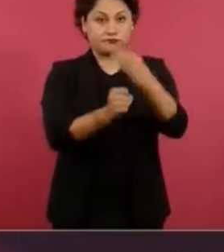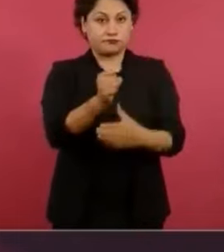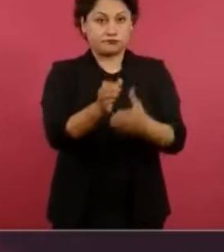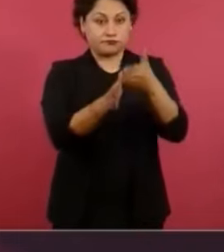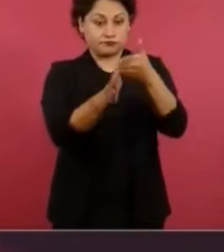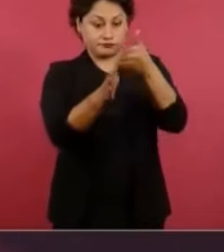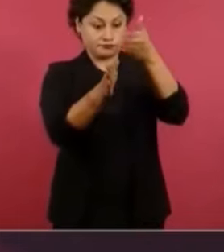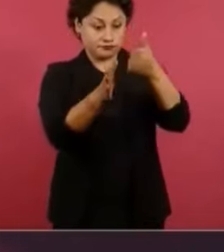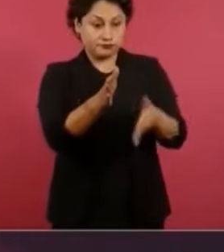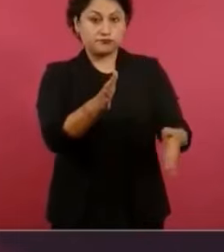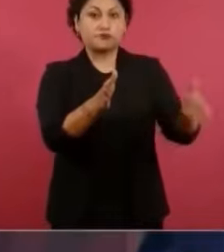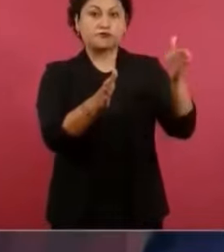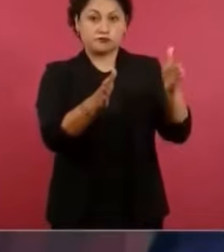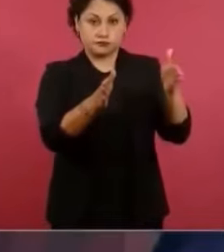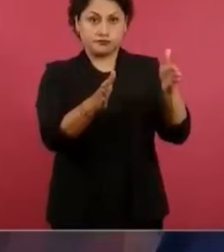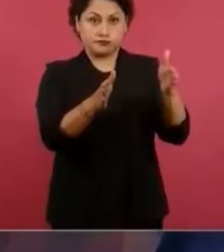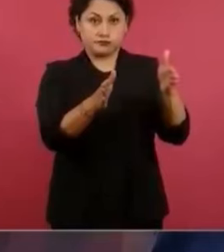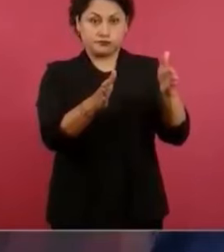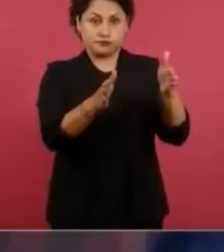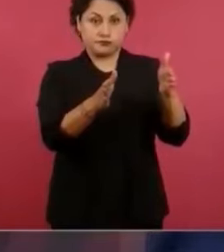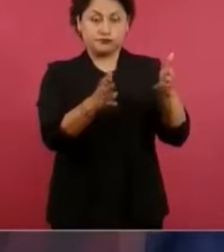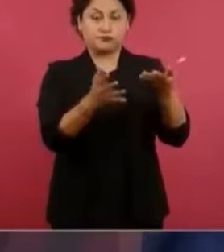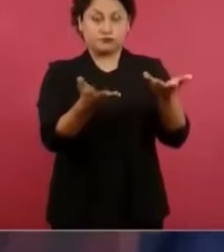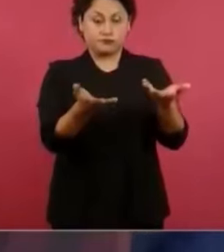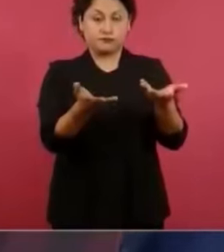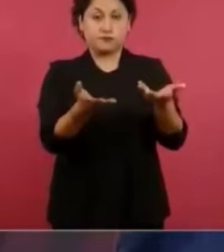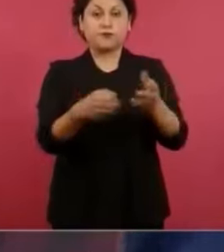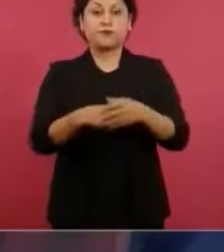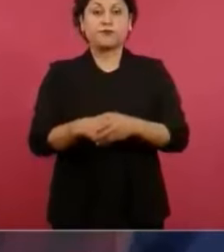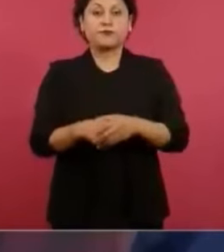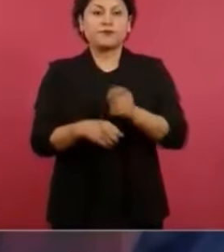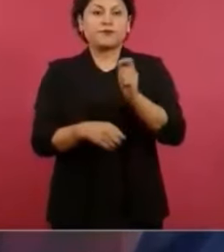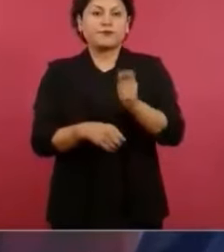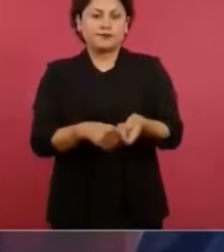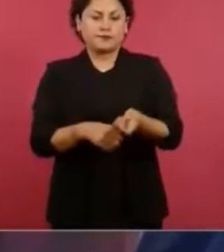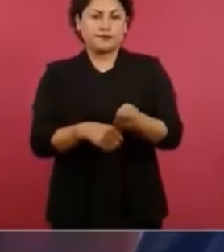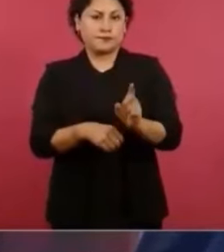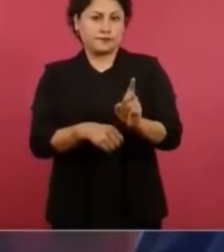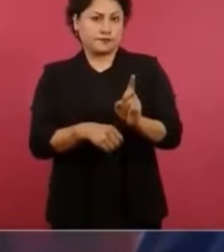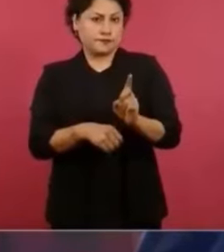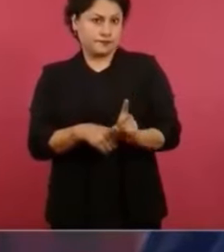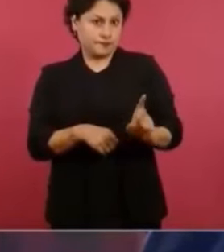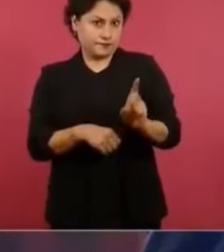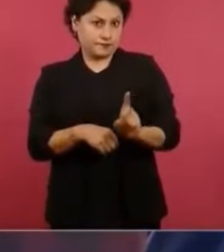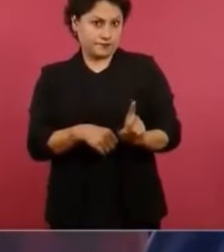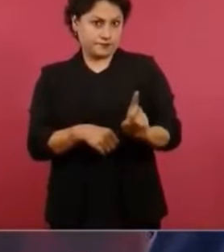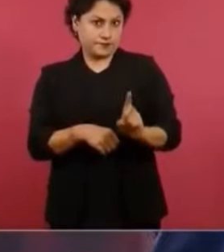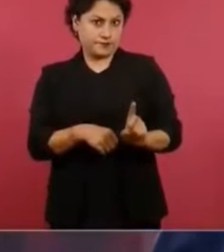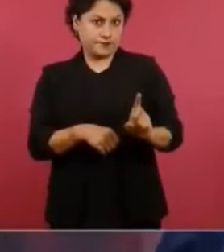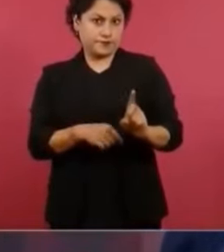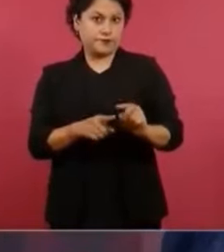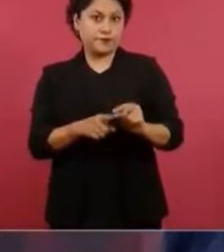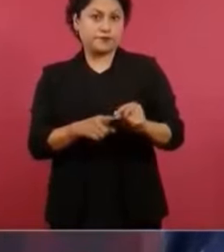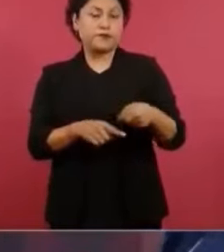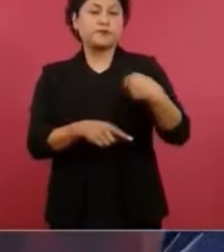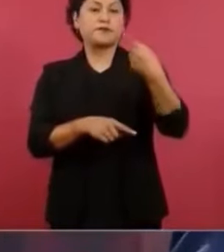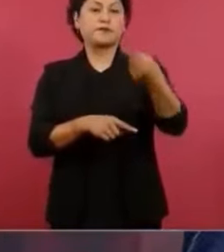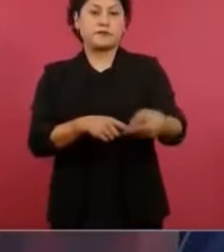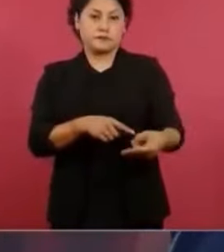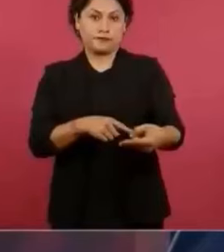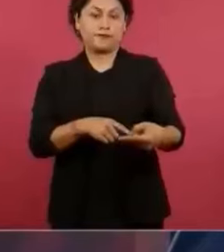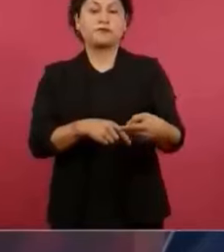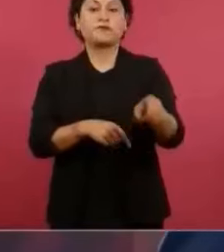de este domingo, en ocho, las elecciones. Entonces,